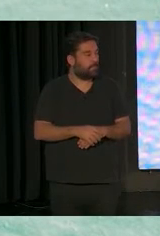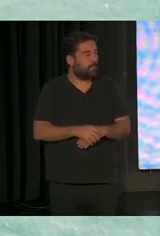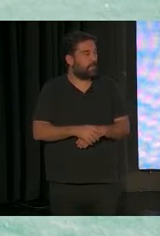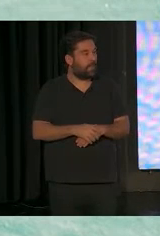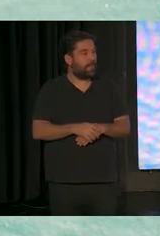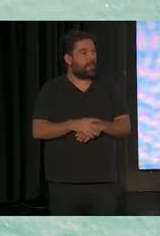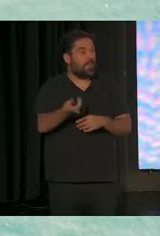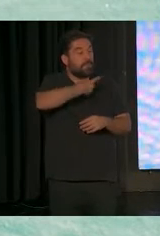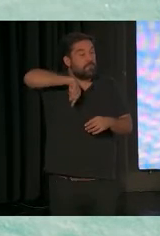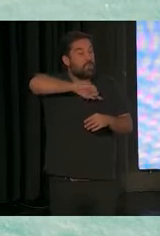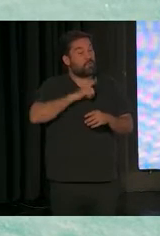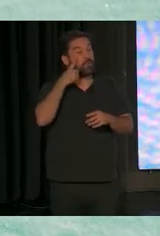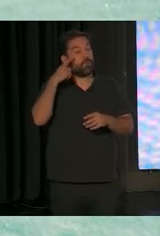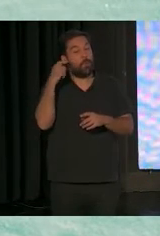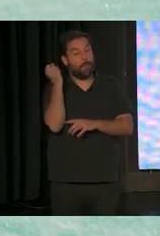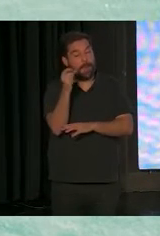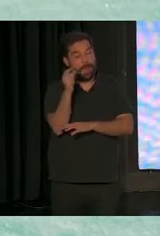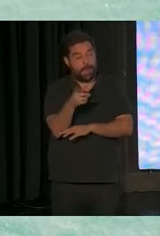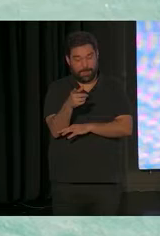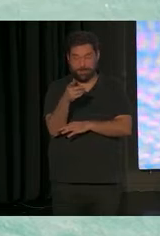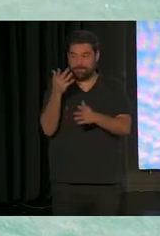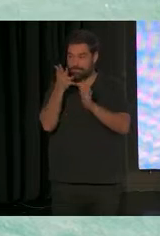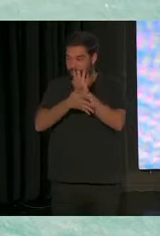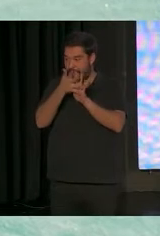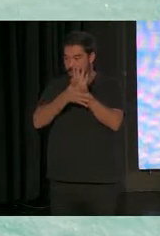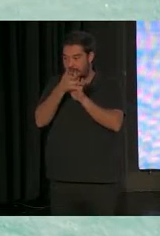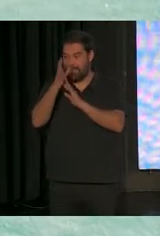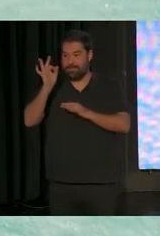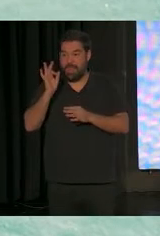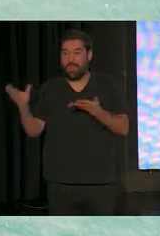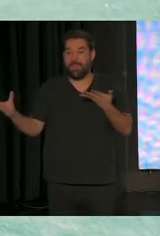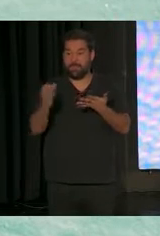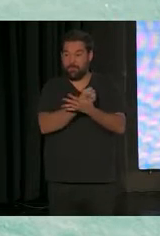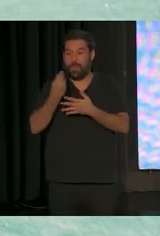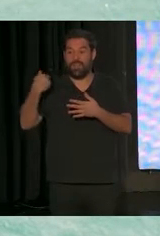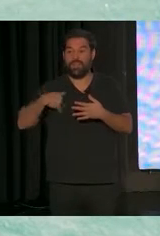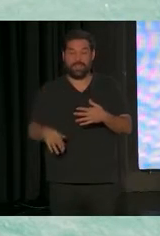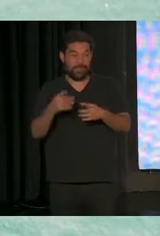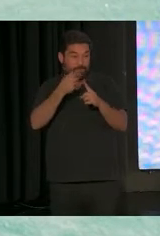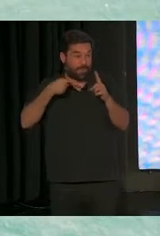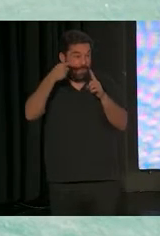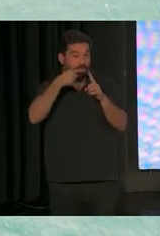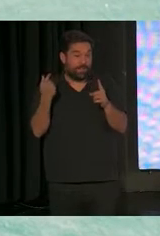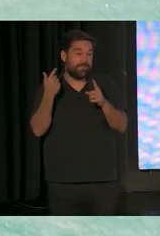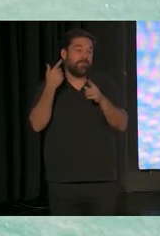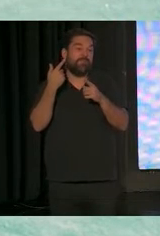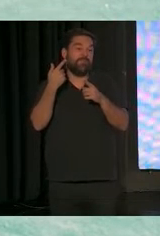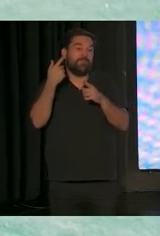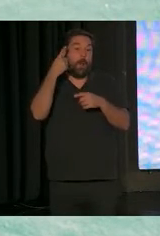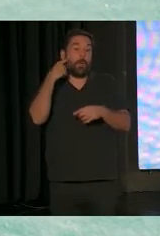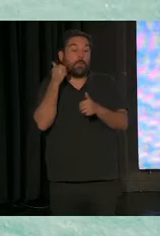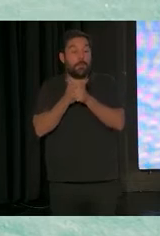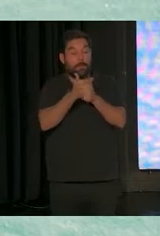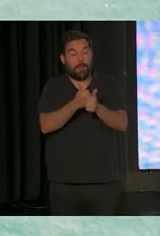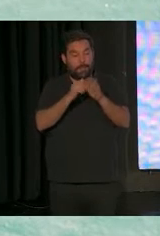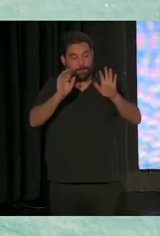Y hablamos de rutinas. O yo creo que es verdad que ahora ya casi todos estamos haciendo objetivos basados en rutinas. Pero